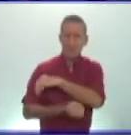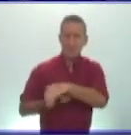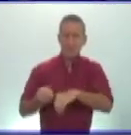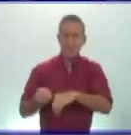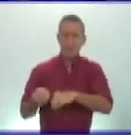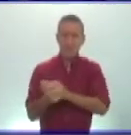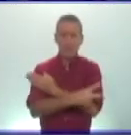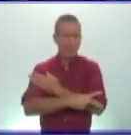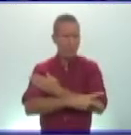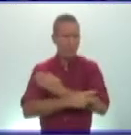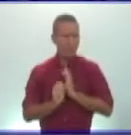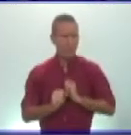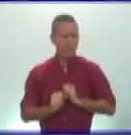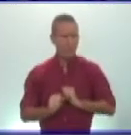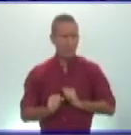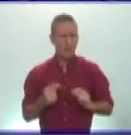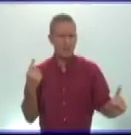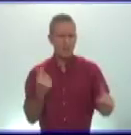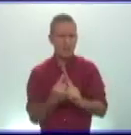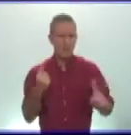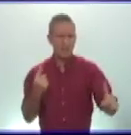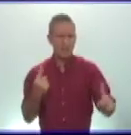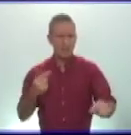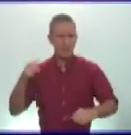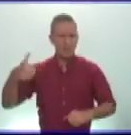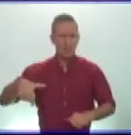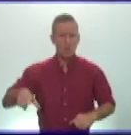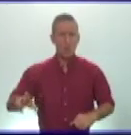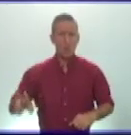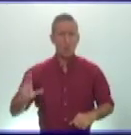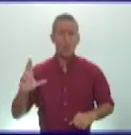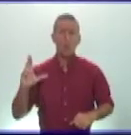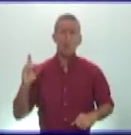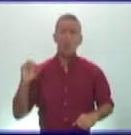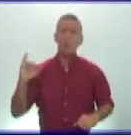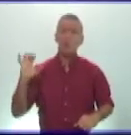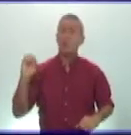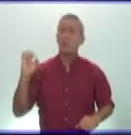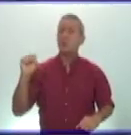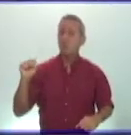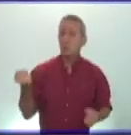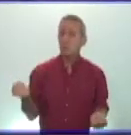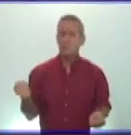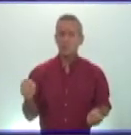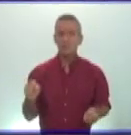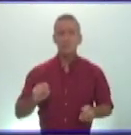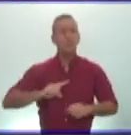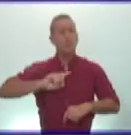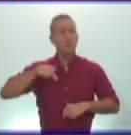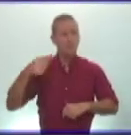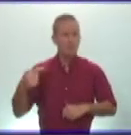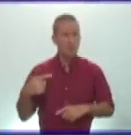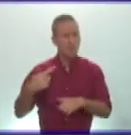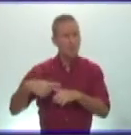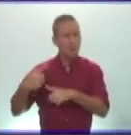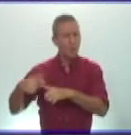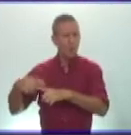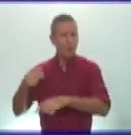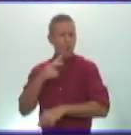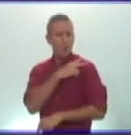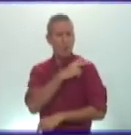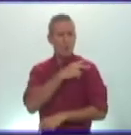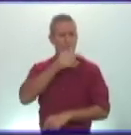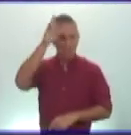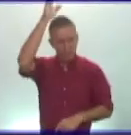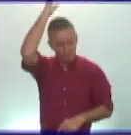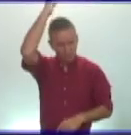los filisteos enemigos acérrimos de los judíos con antonino pío y marco aurelio la cosa fue bien pero cuando llegó cómodo al poder comenzó